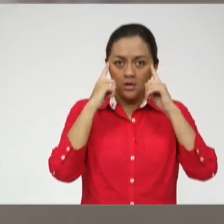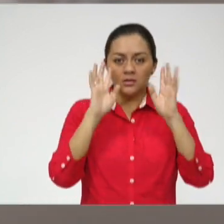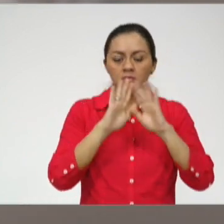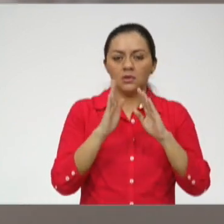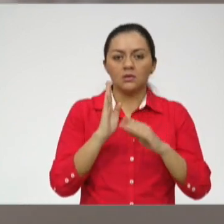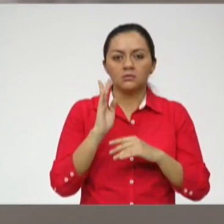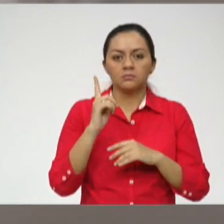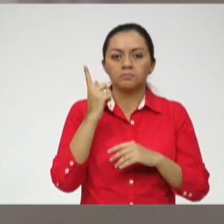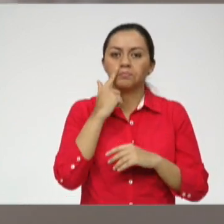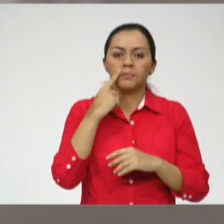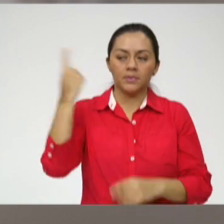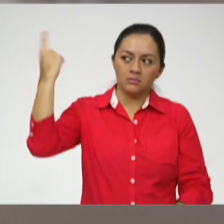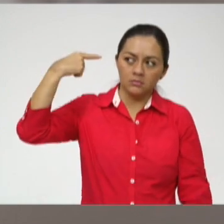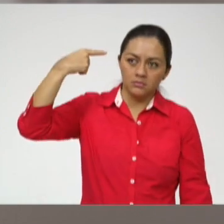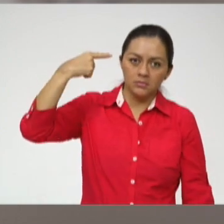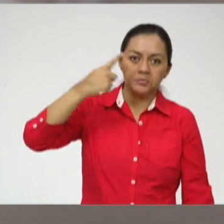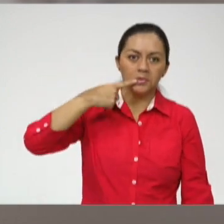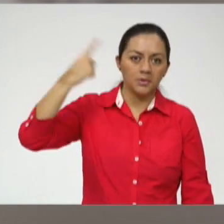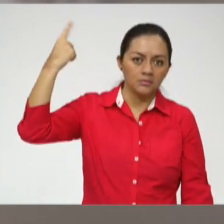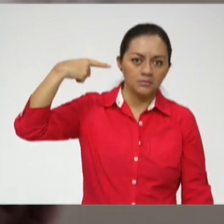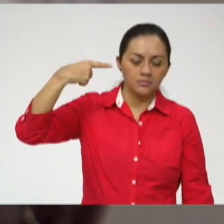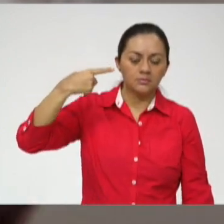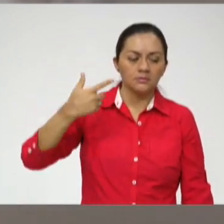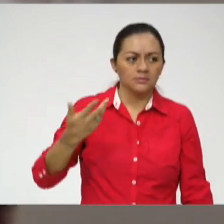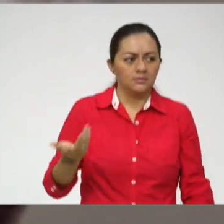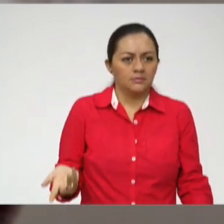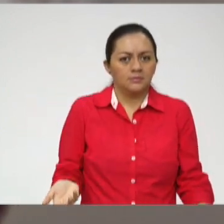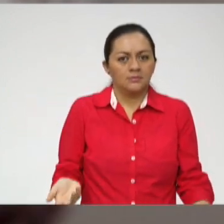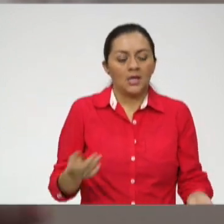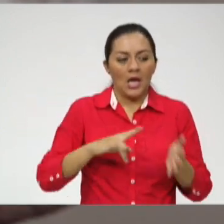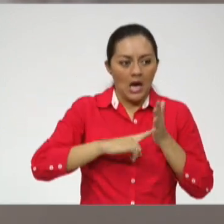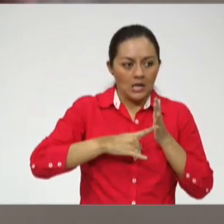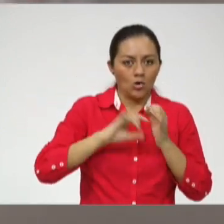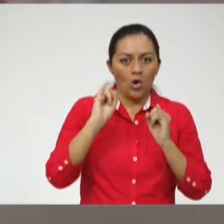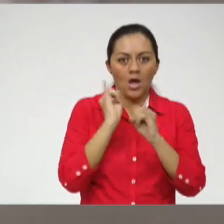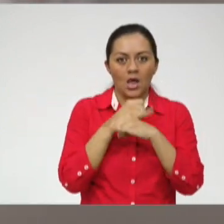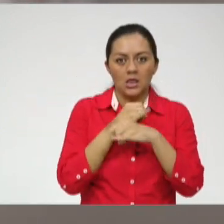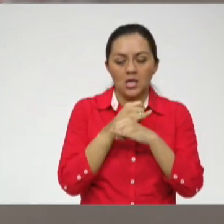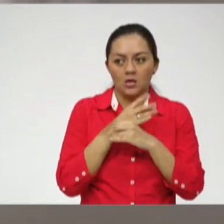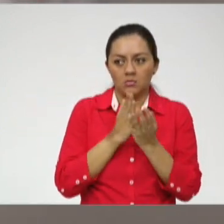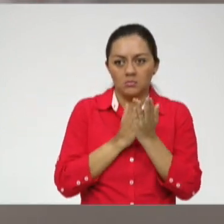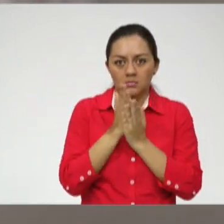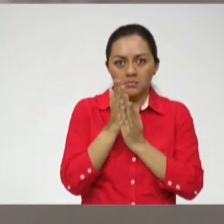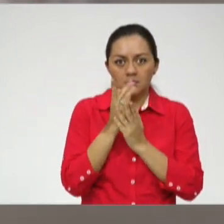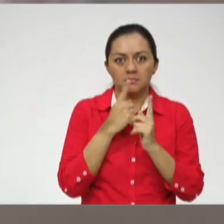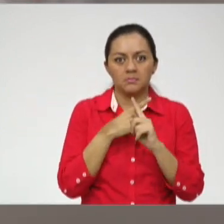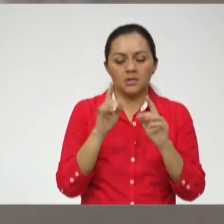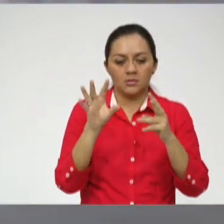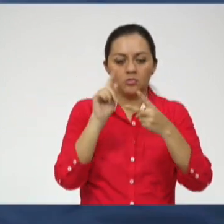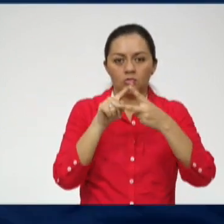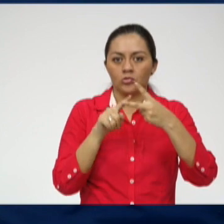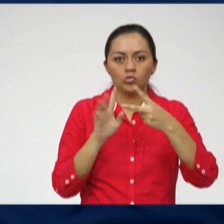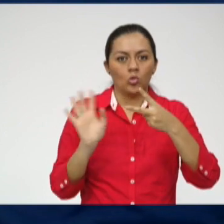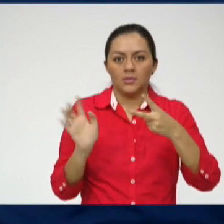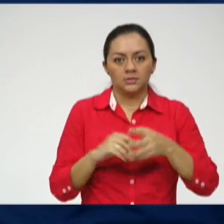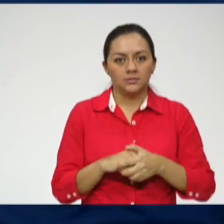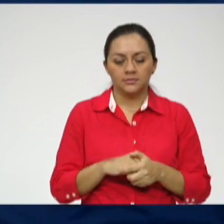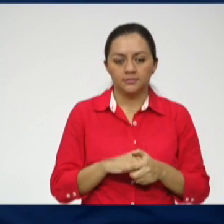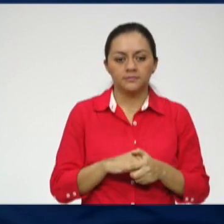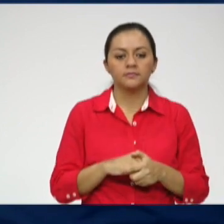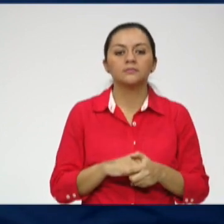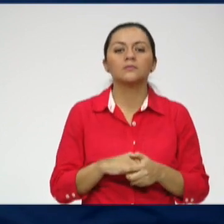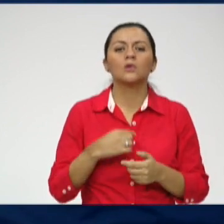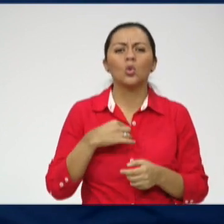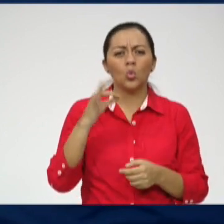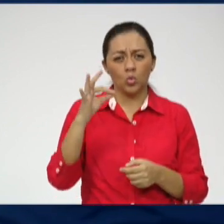autolimitado por presión paterna. Es decir, o arquitectura e ingeniería, ese era su nivel de opción. Yo al principio,